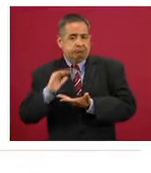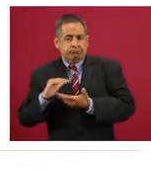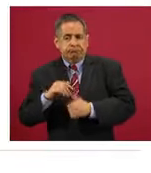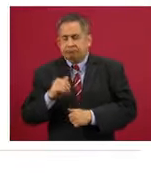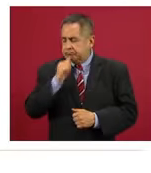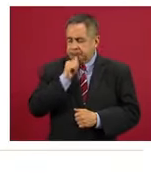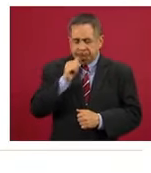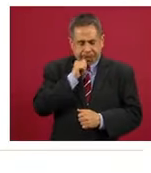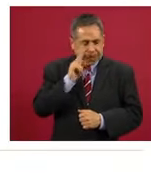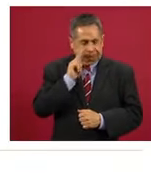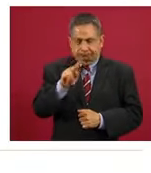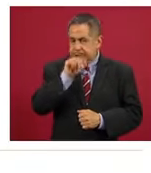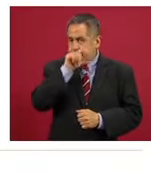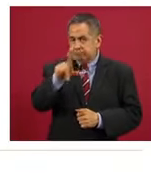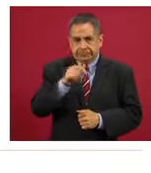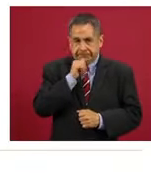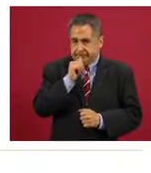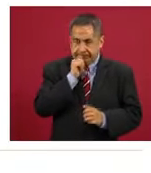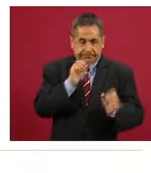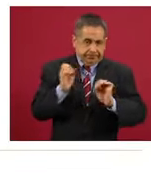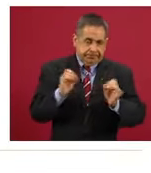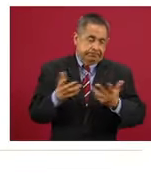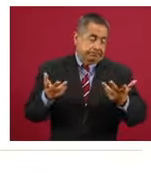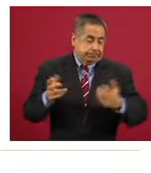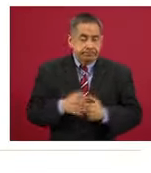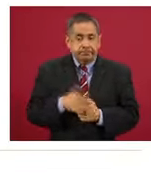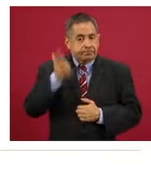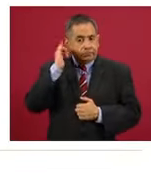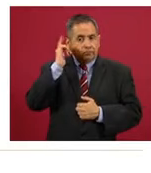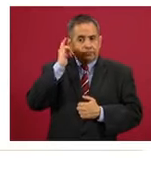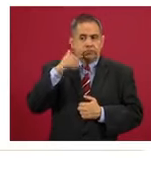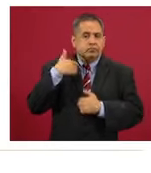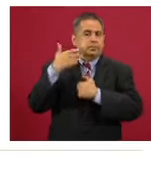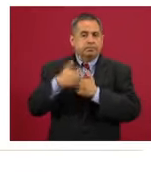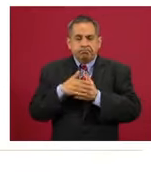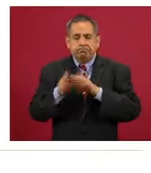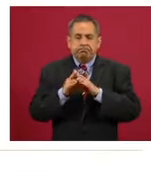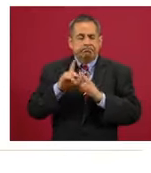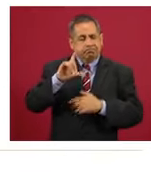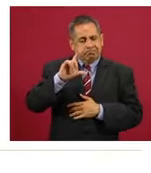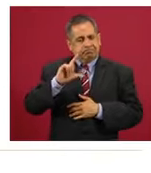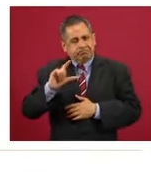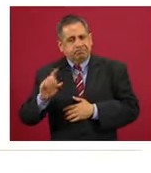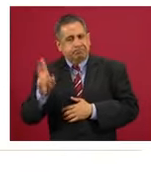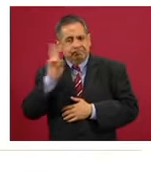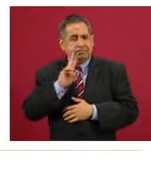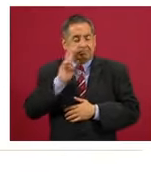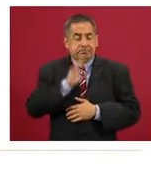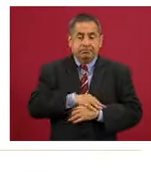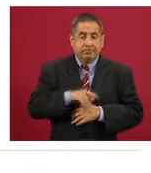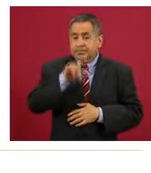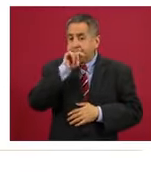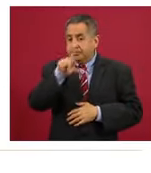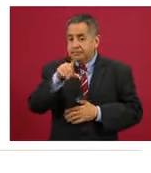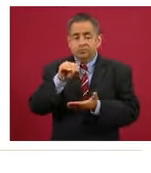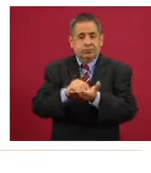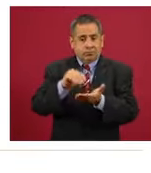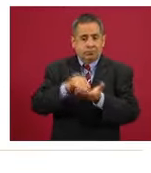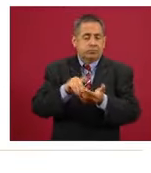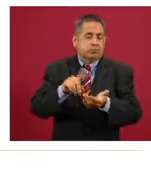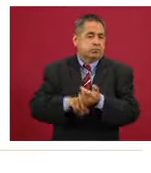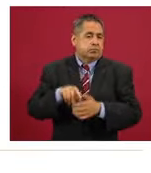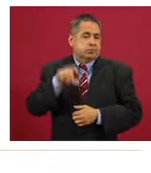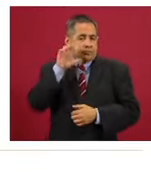reducción de la epidemia en el estado de Jalisco, pero esperemos que ya esa tendencia se sostenga. Jalisco todavía está en semáforo